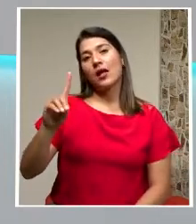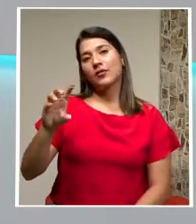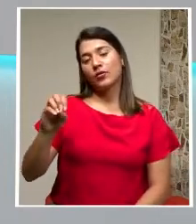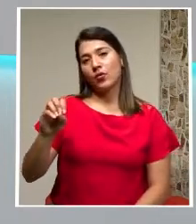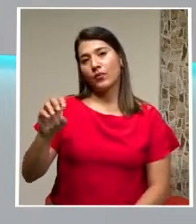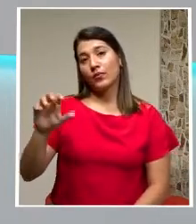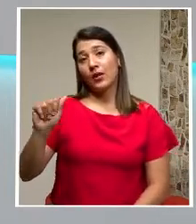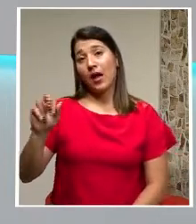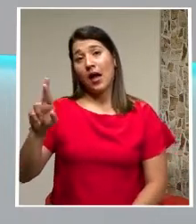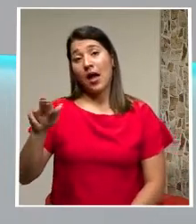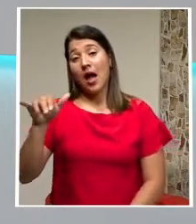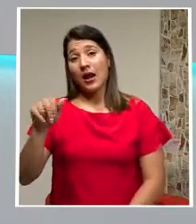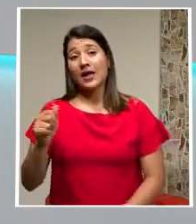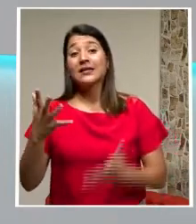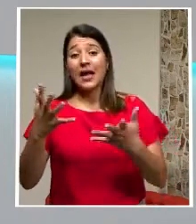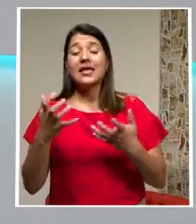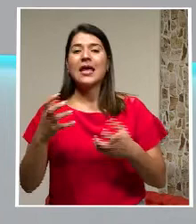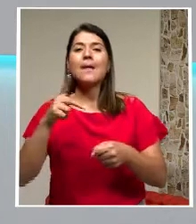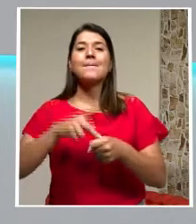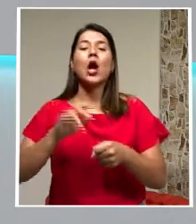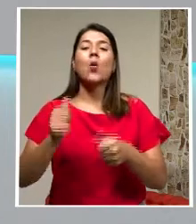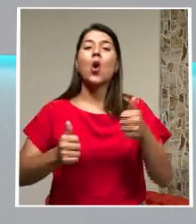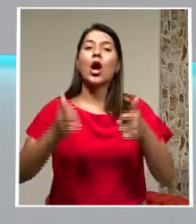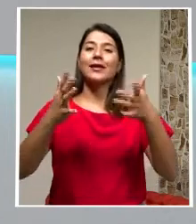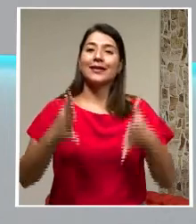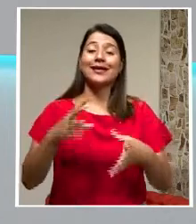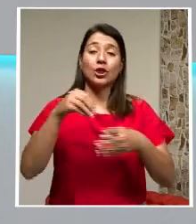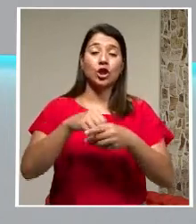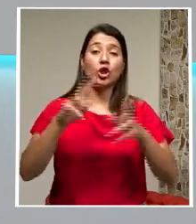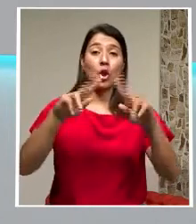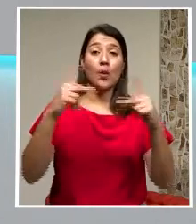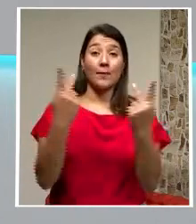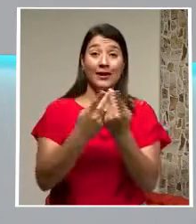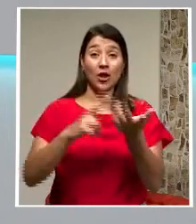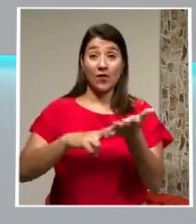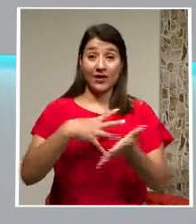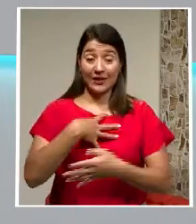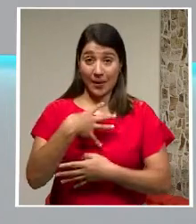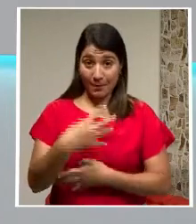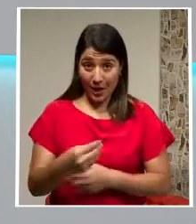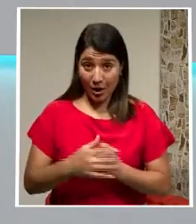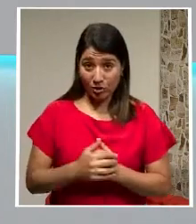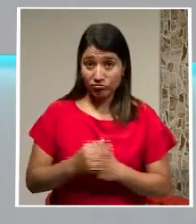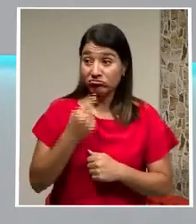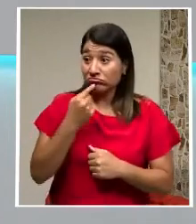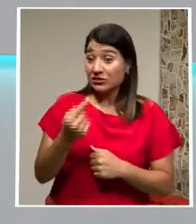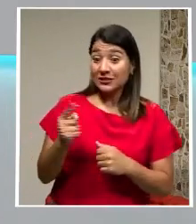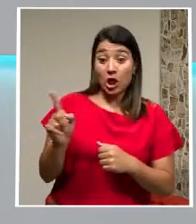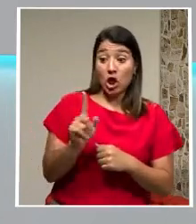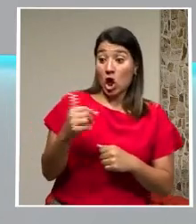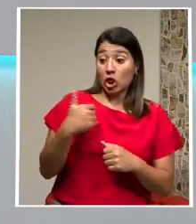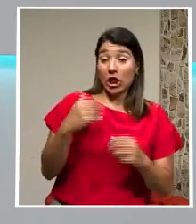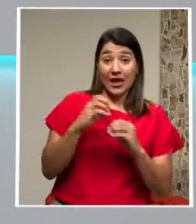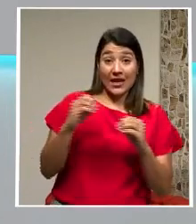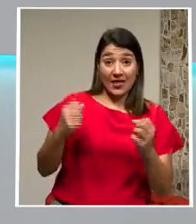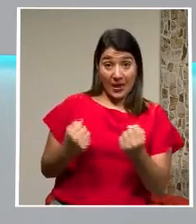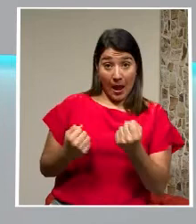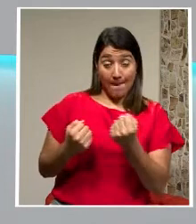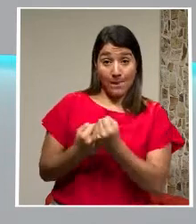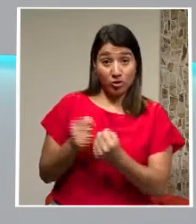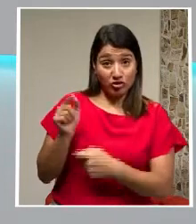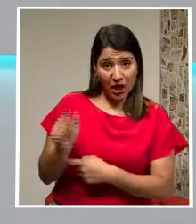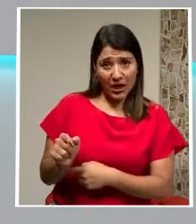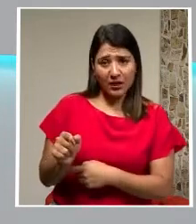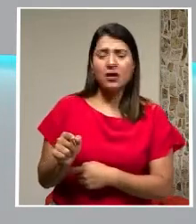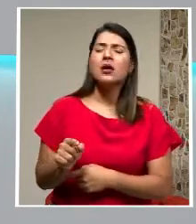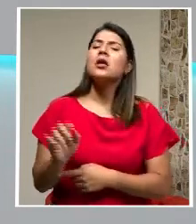En el partido Liberación Nacional Araya asegura Que no contar Compadrinos políticos No le resta méritos Y que